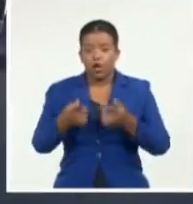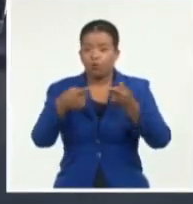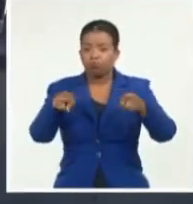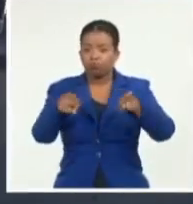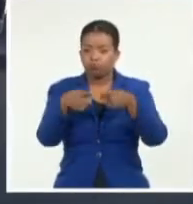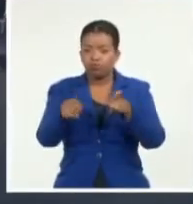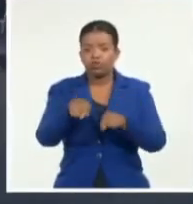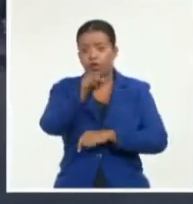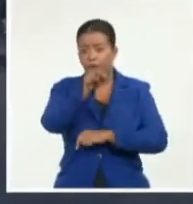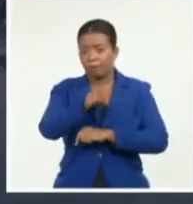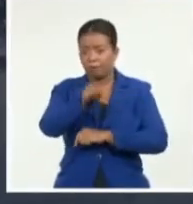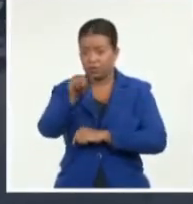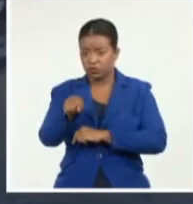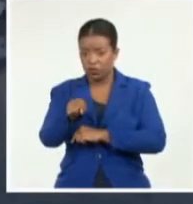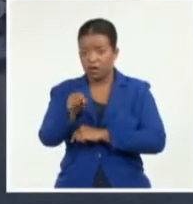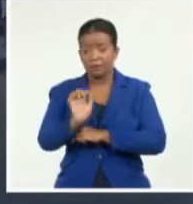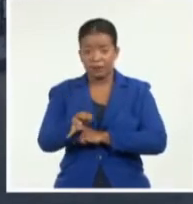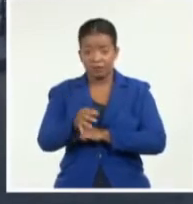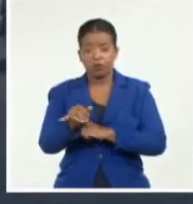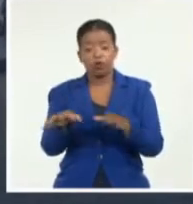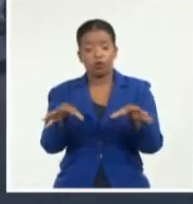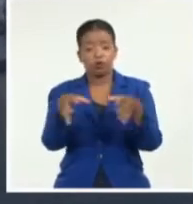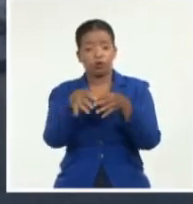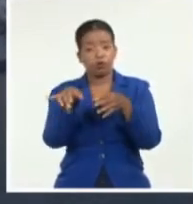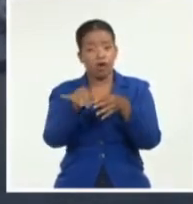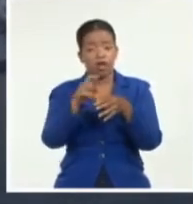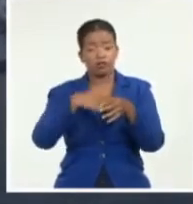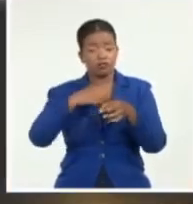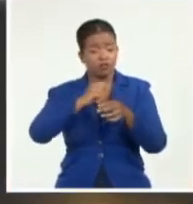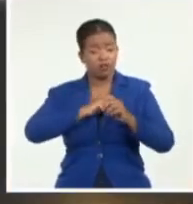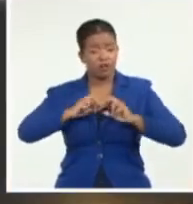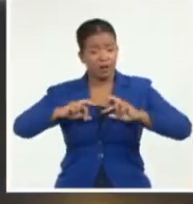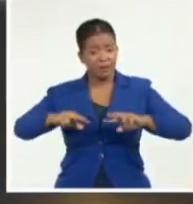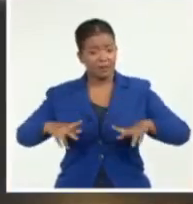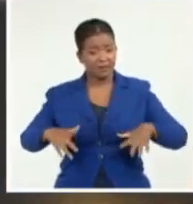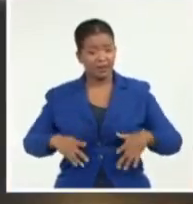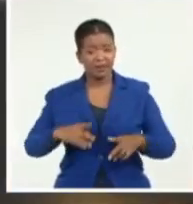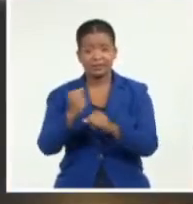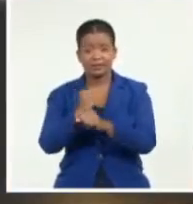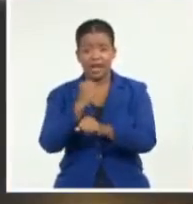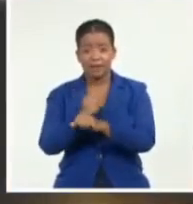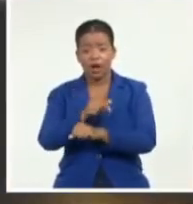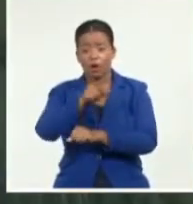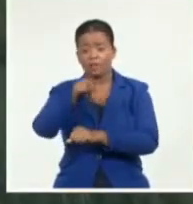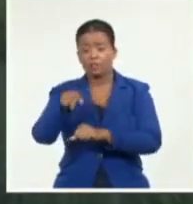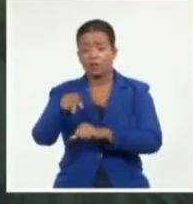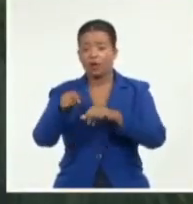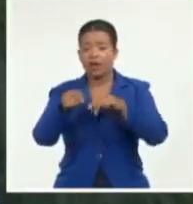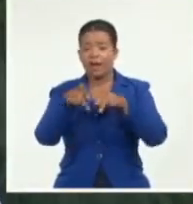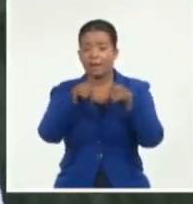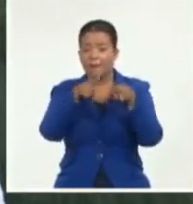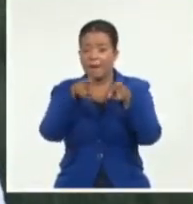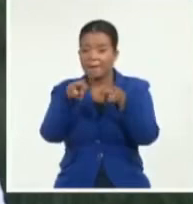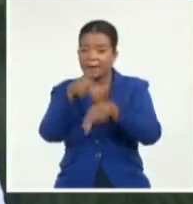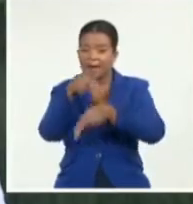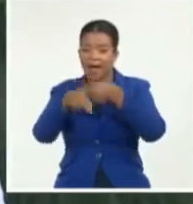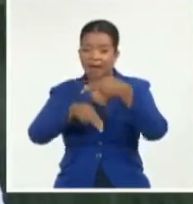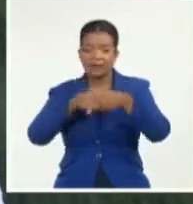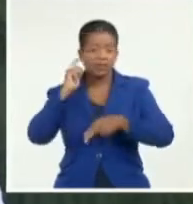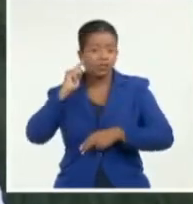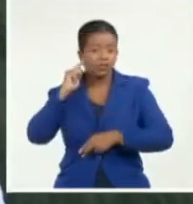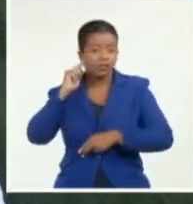que me acompañaron en esta aventura. Y quiero recalcar el trabajo del ingeniero de sonido, Orestes Ayla, uno de los más